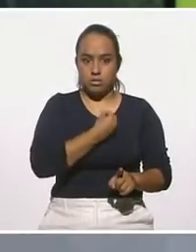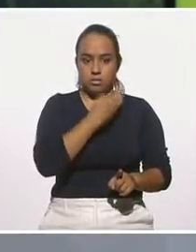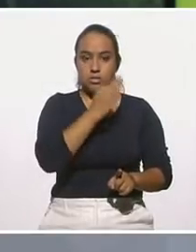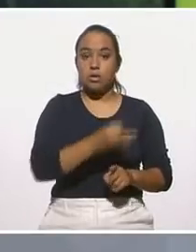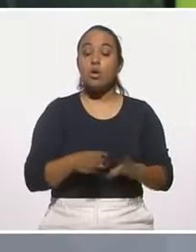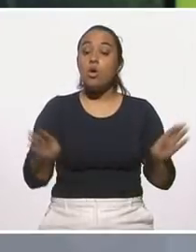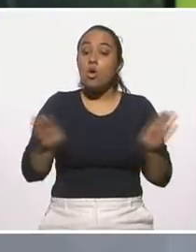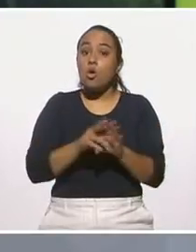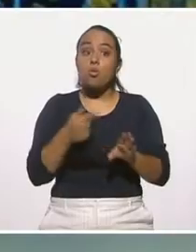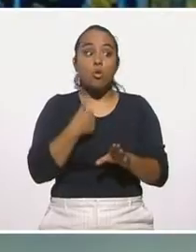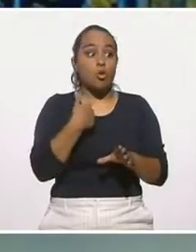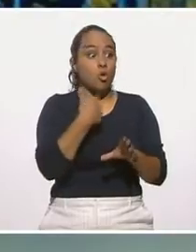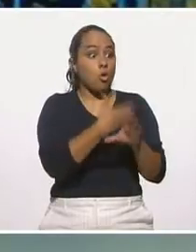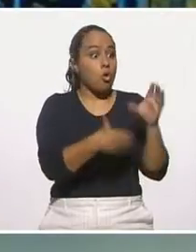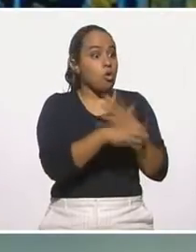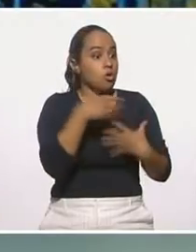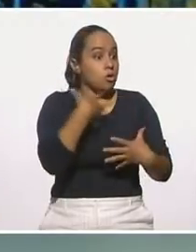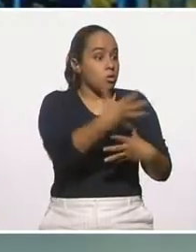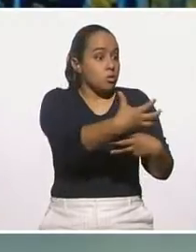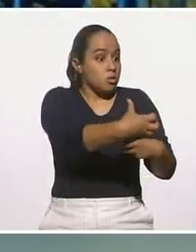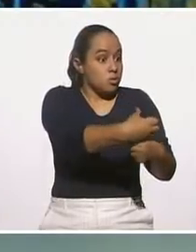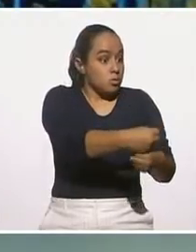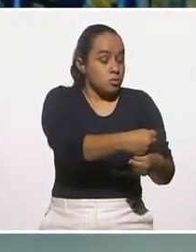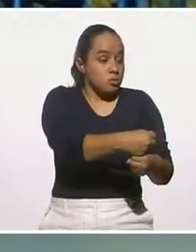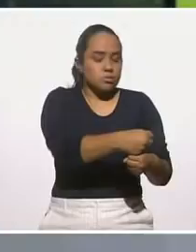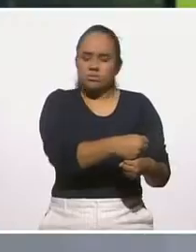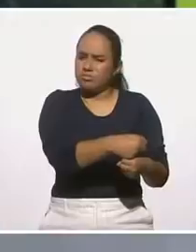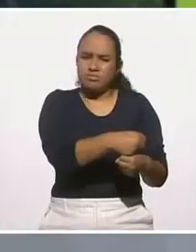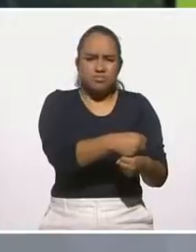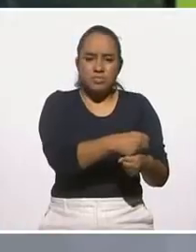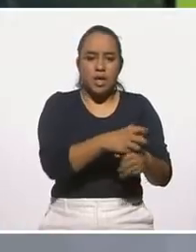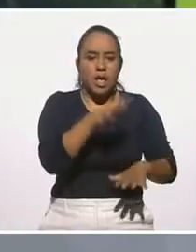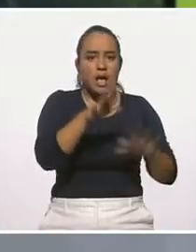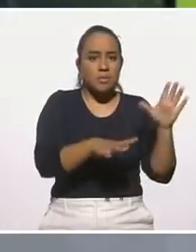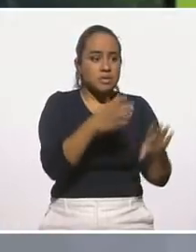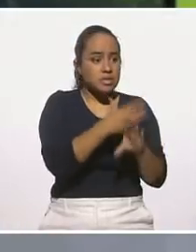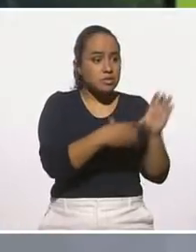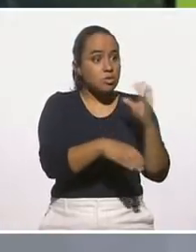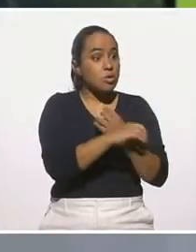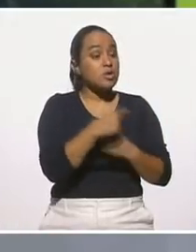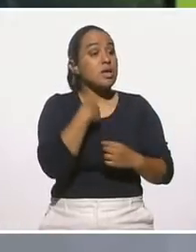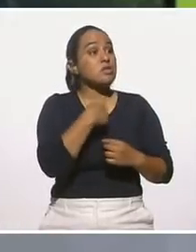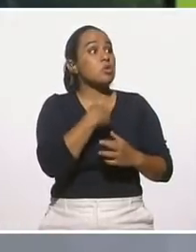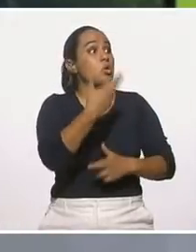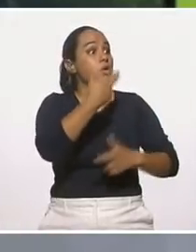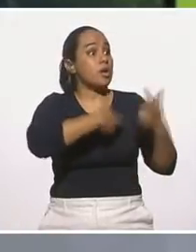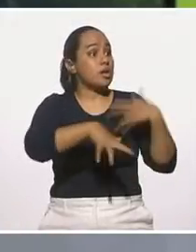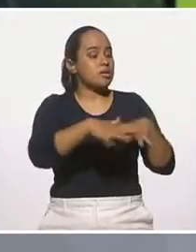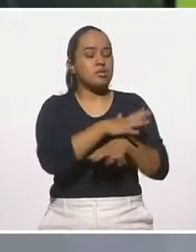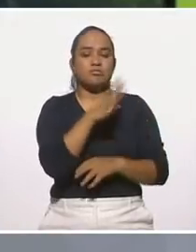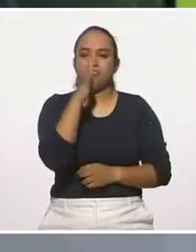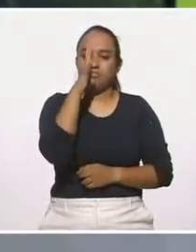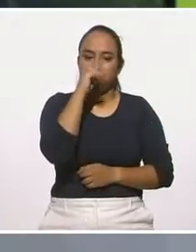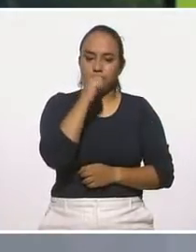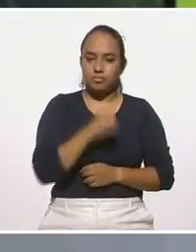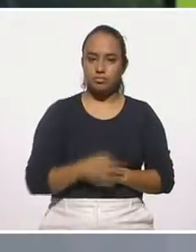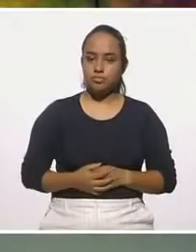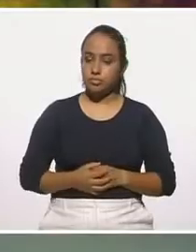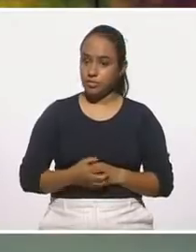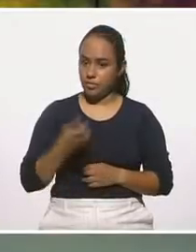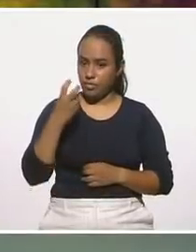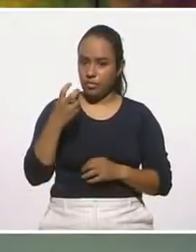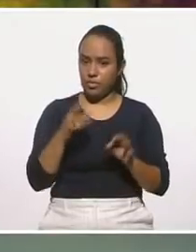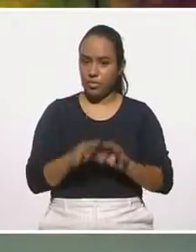aferres realmente. Que no te aferres, hay situaciones que no van a regresar. Y esto es